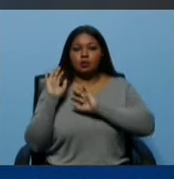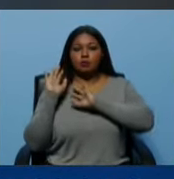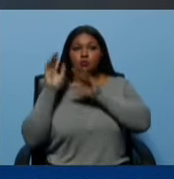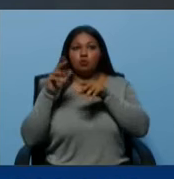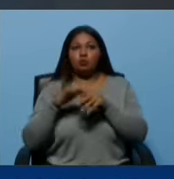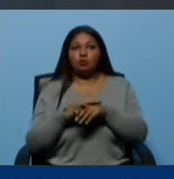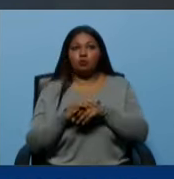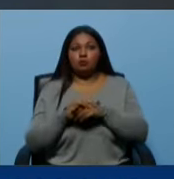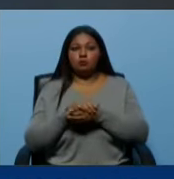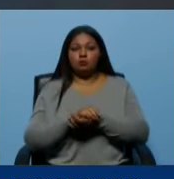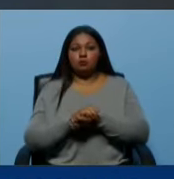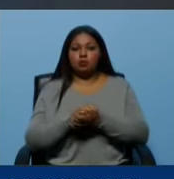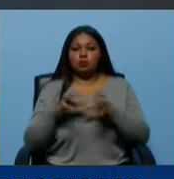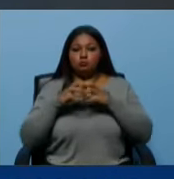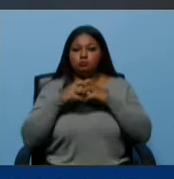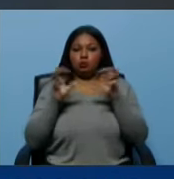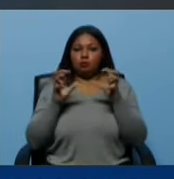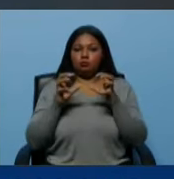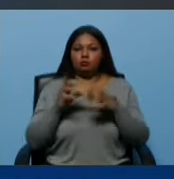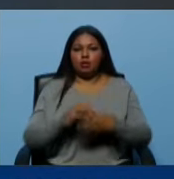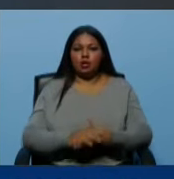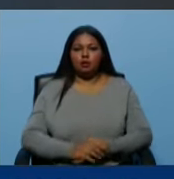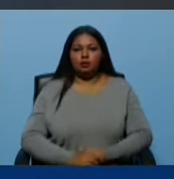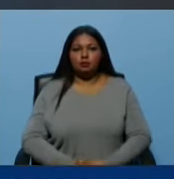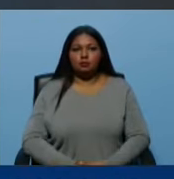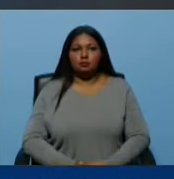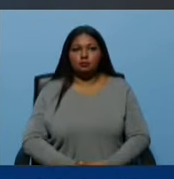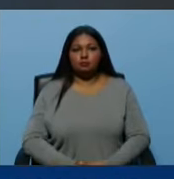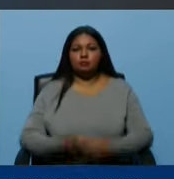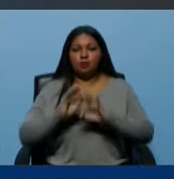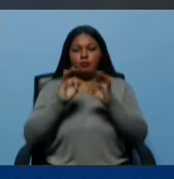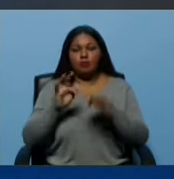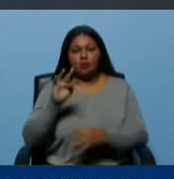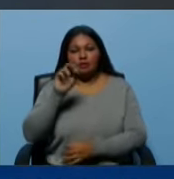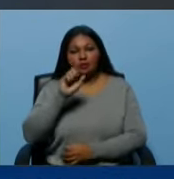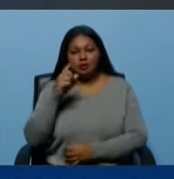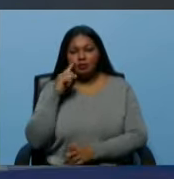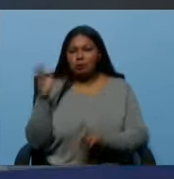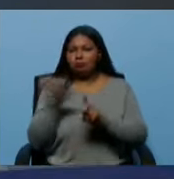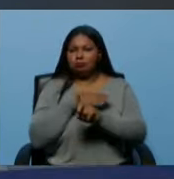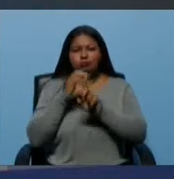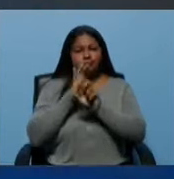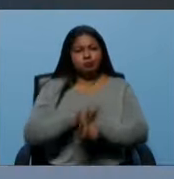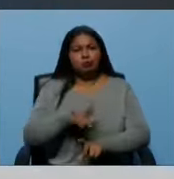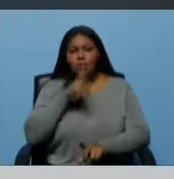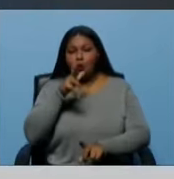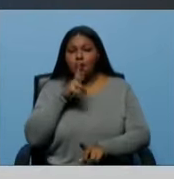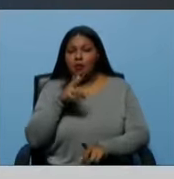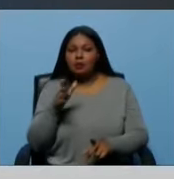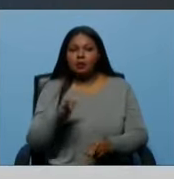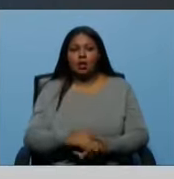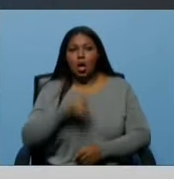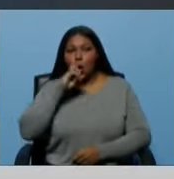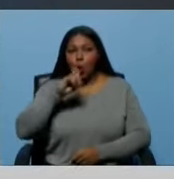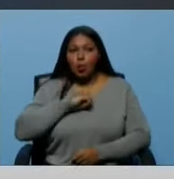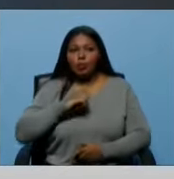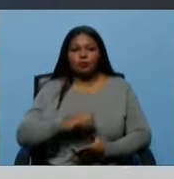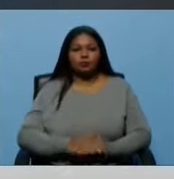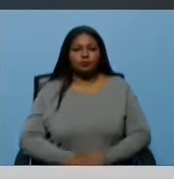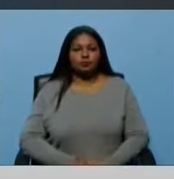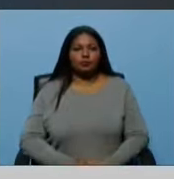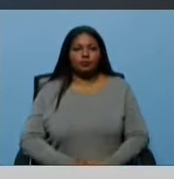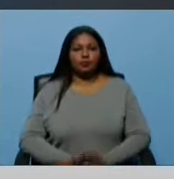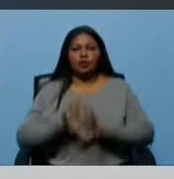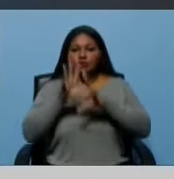fracturaron el cráneo, hermano. El fascismo no... El fascismo es violencia. El fascismo es odio y por eso este